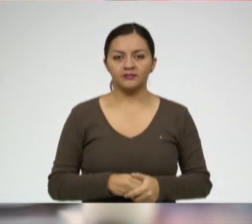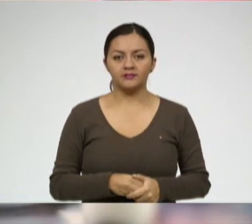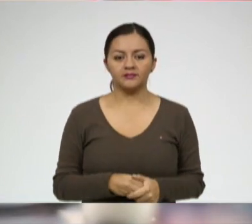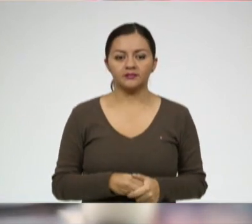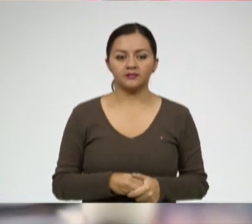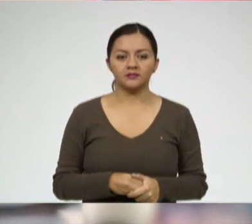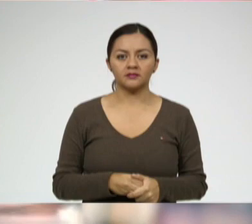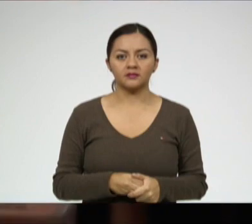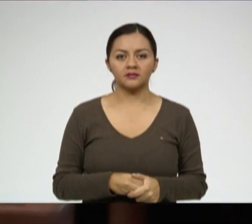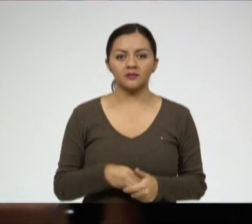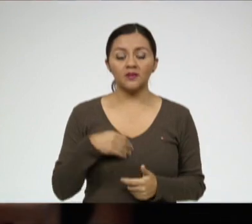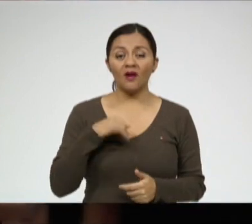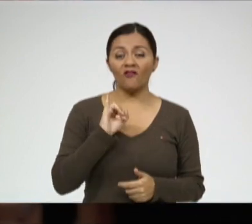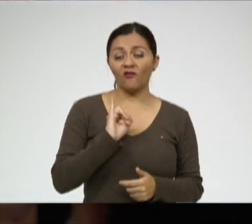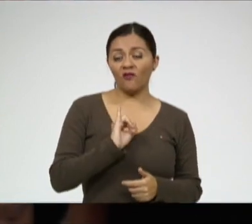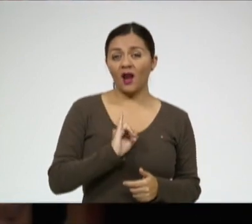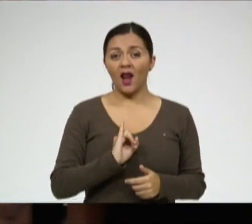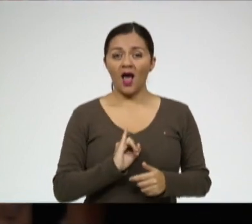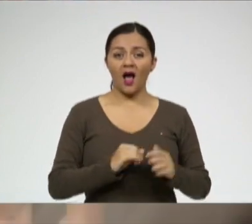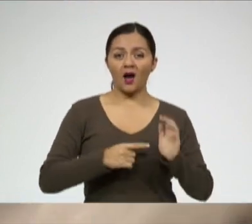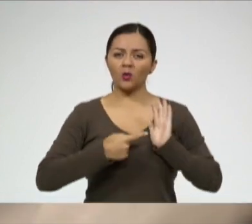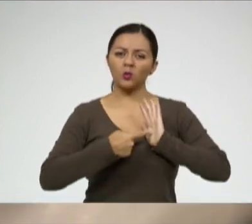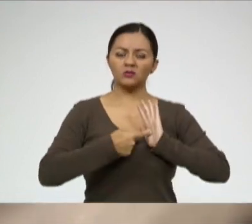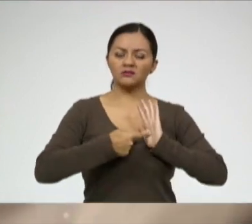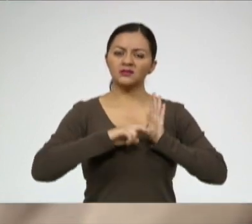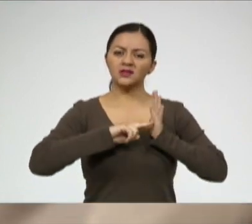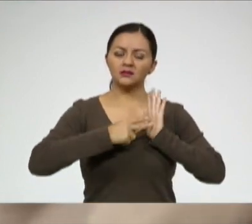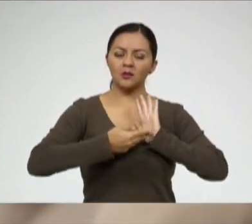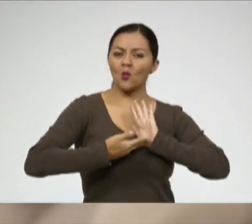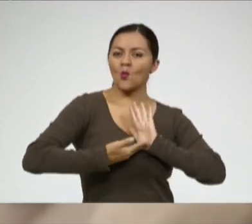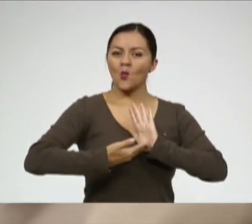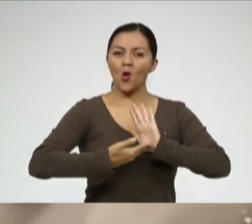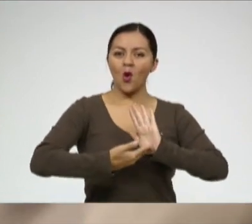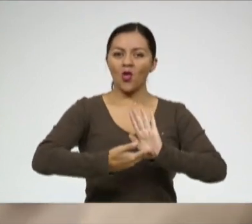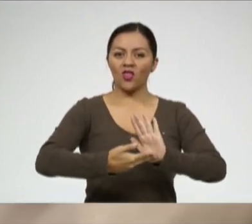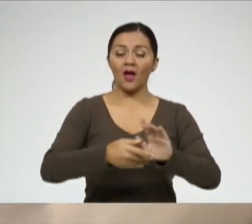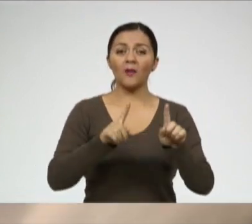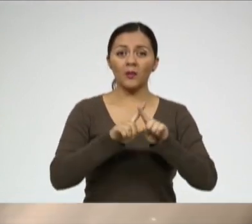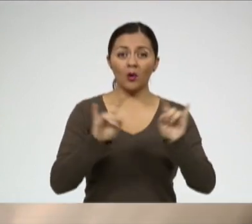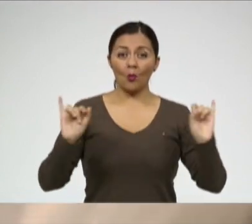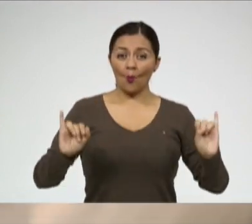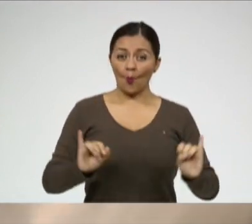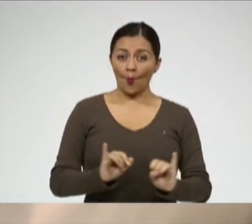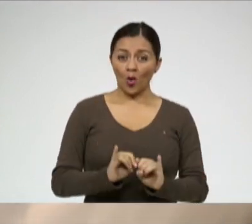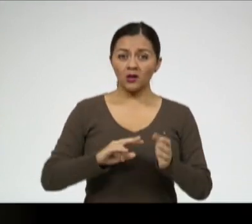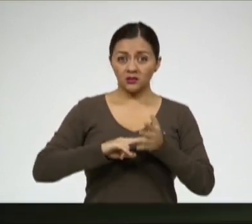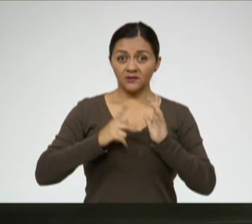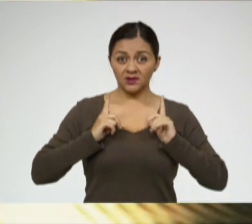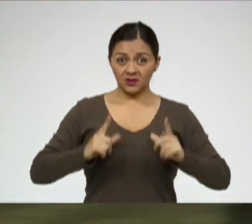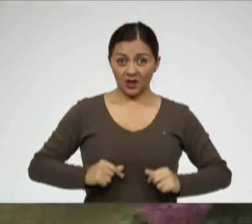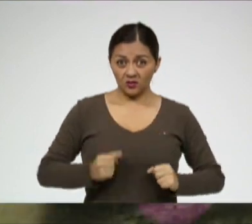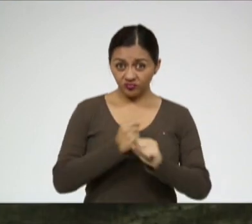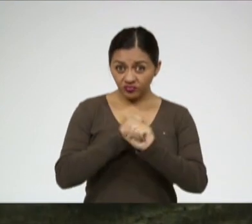Estar flaco es una moda, pero en realidad estar más flacos o más delgados significa estar sanos en realidad.